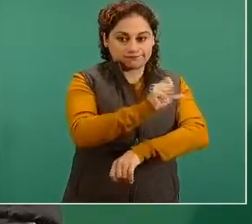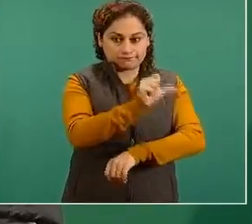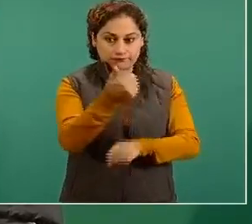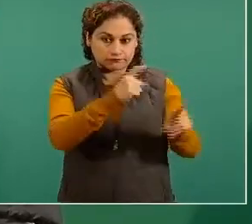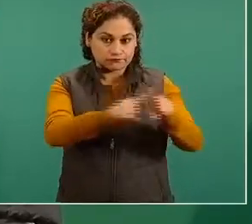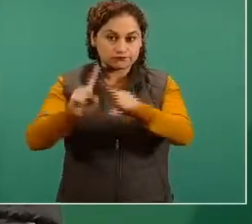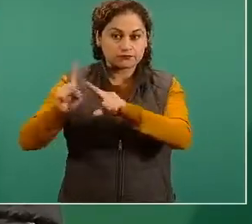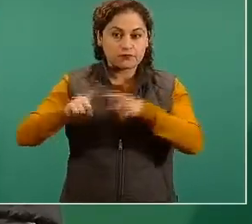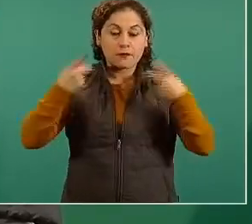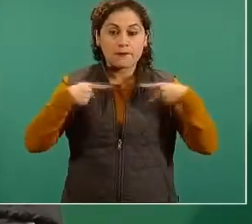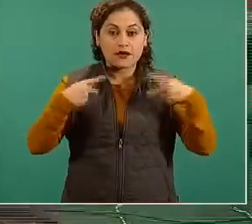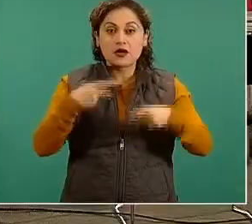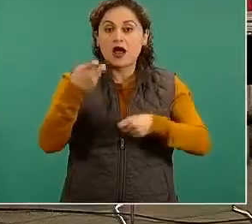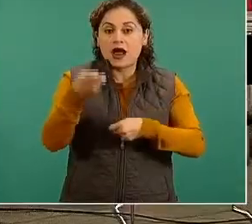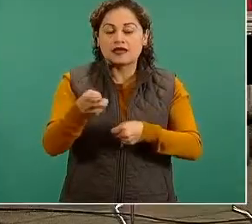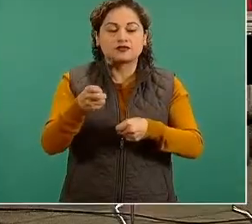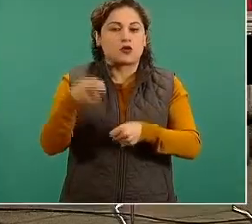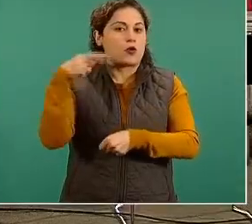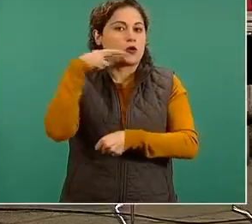estaremos cubiertos todos.